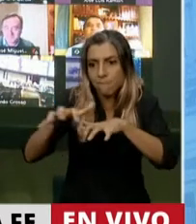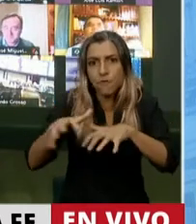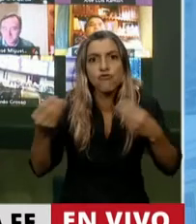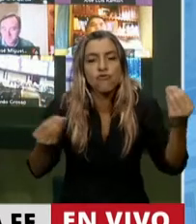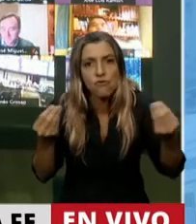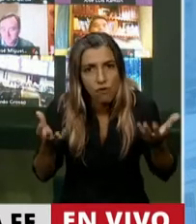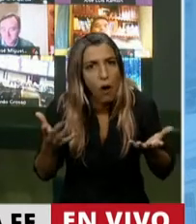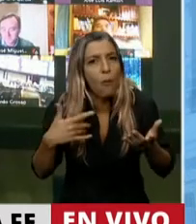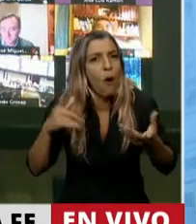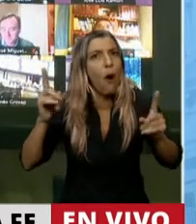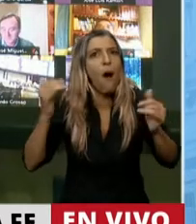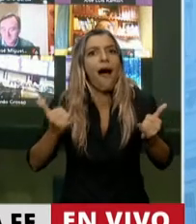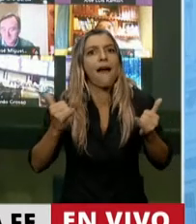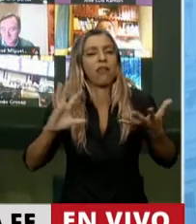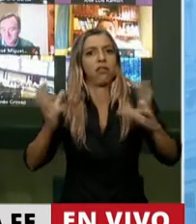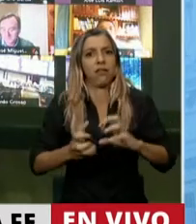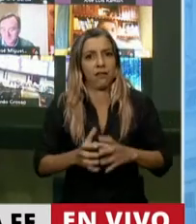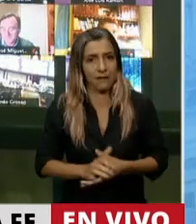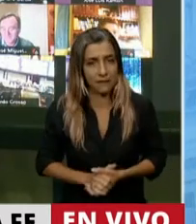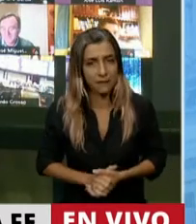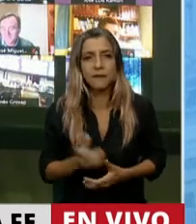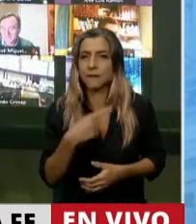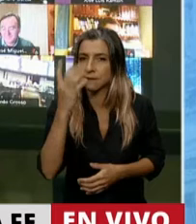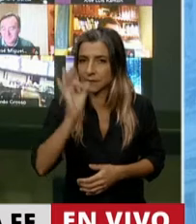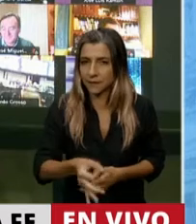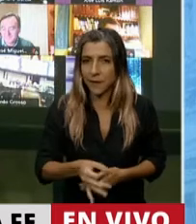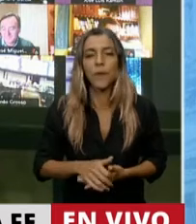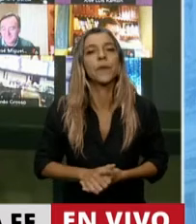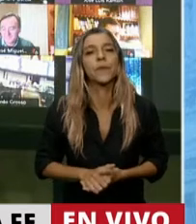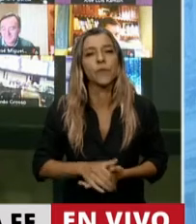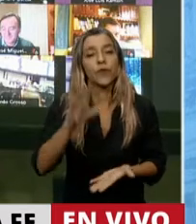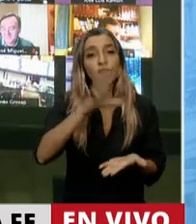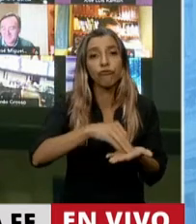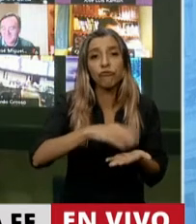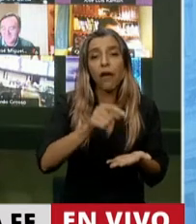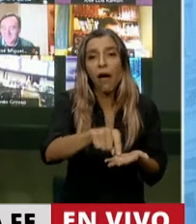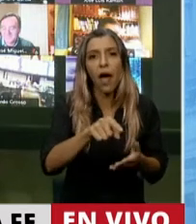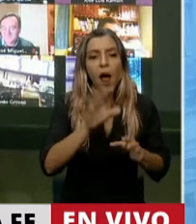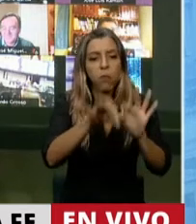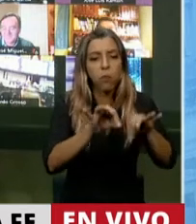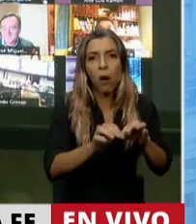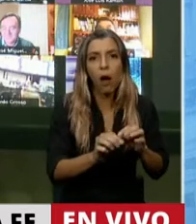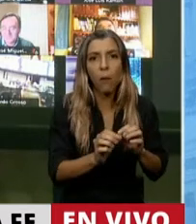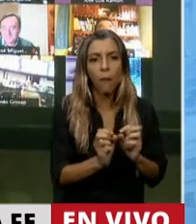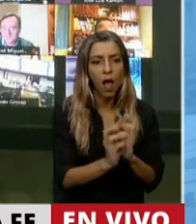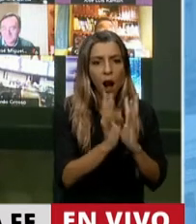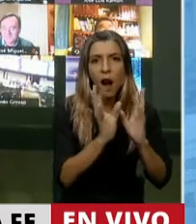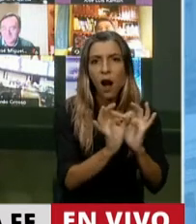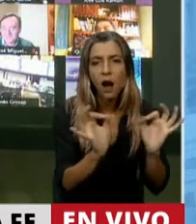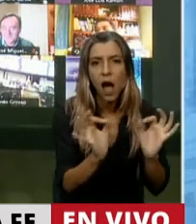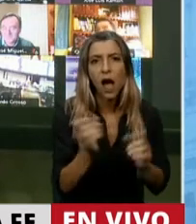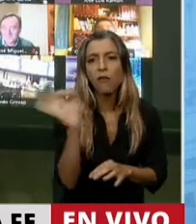Sabemos también lo que está pasando en el recurso tierra, la pérdida de fertilidad, la pérdida de